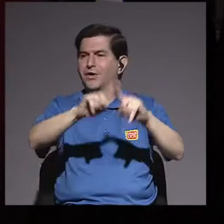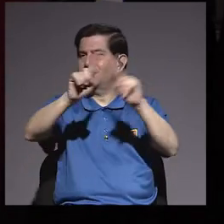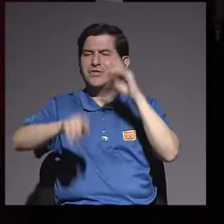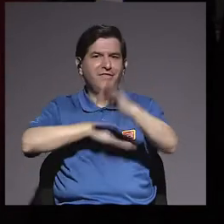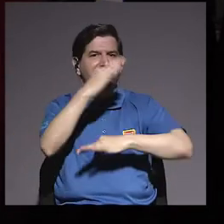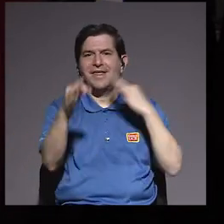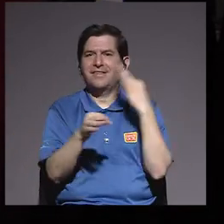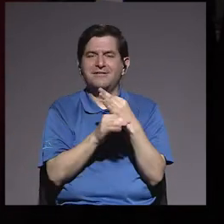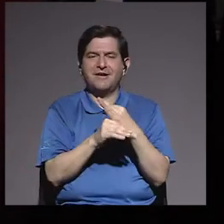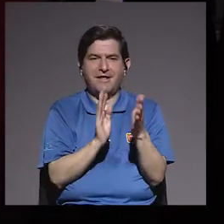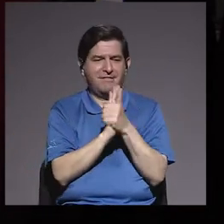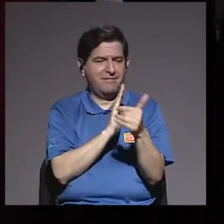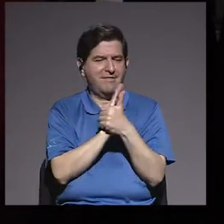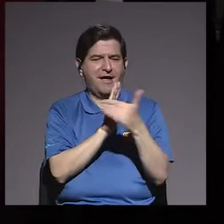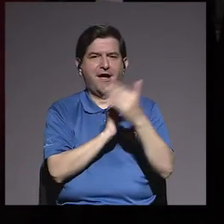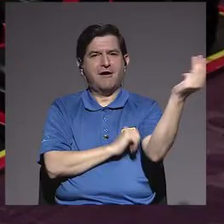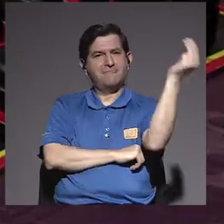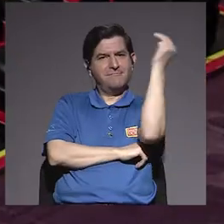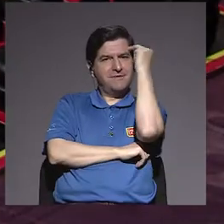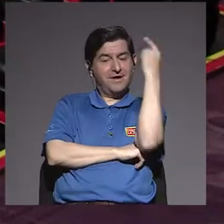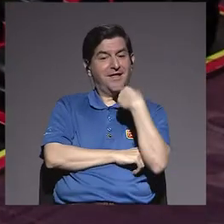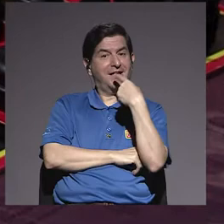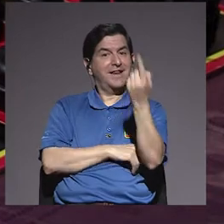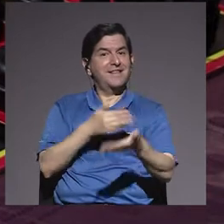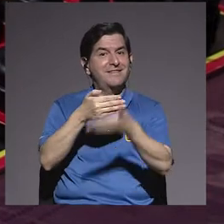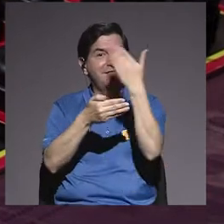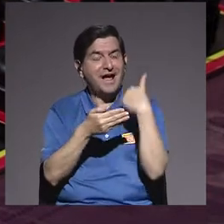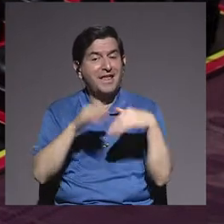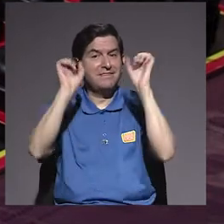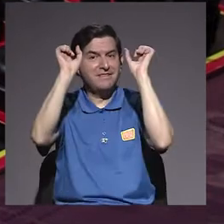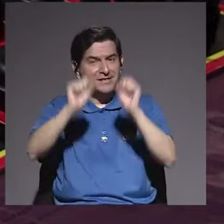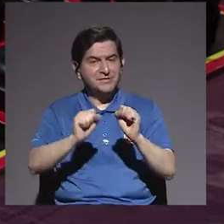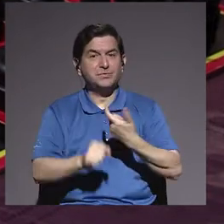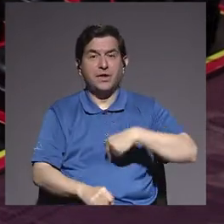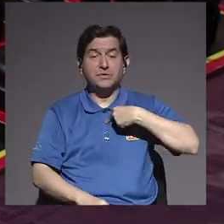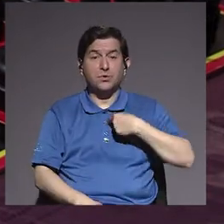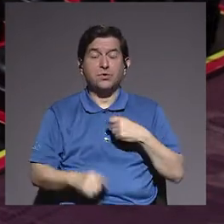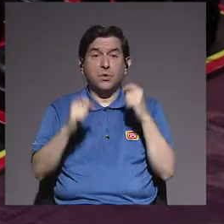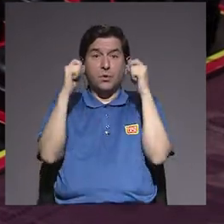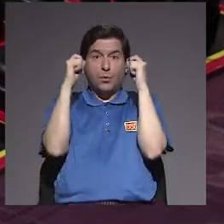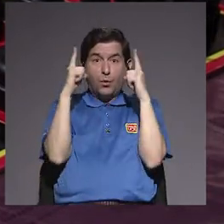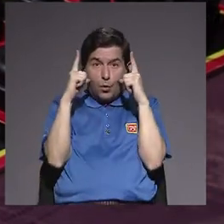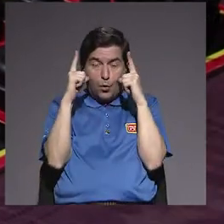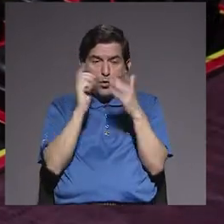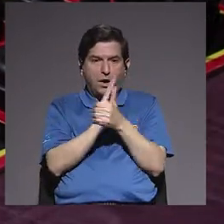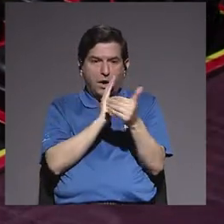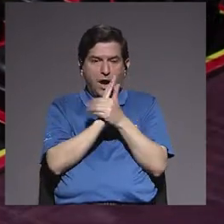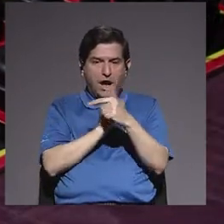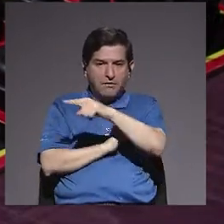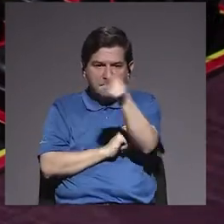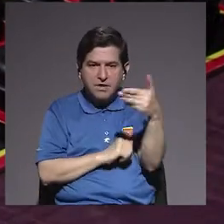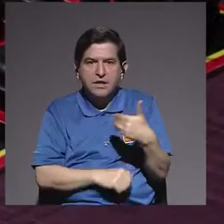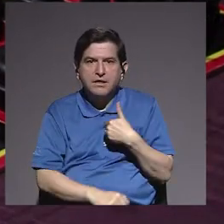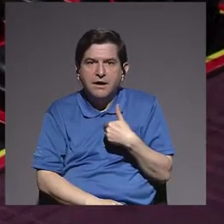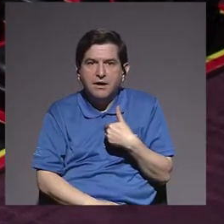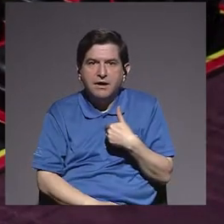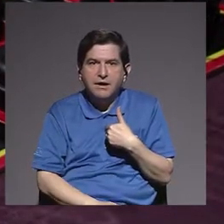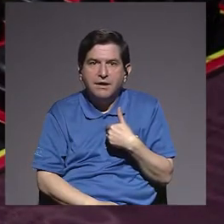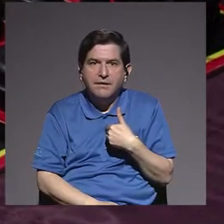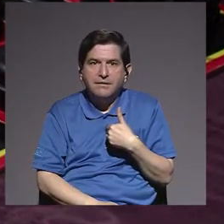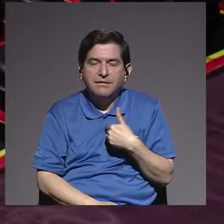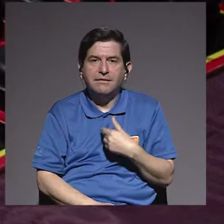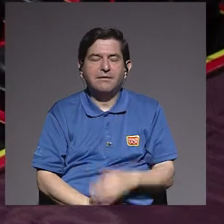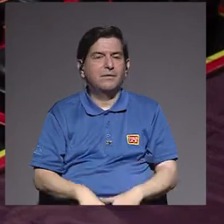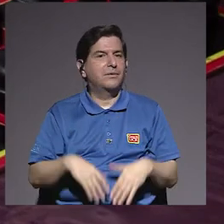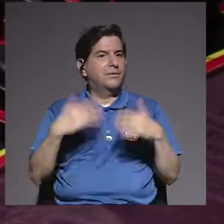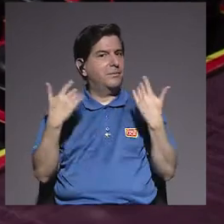diferentes juegos donde la destreza mental, que yo les decía a ustedes, nos puede dejar con la boca abierta, porque la destreza mental de ellos es